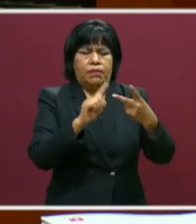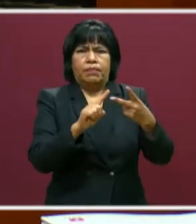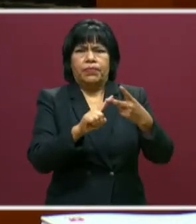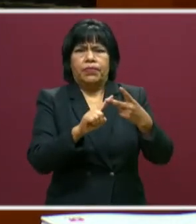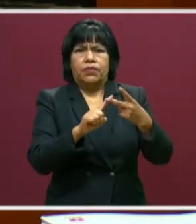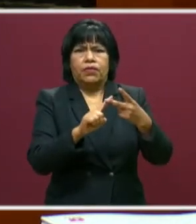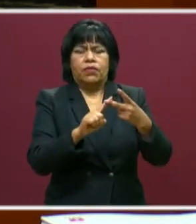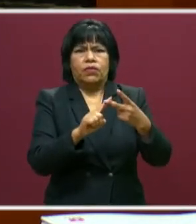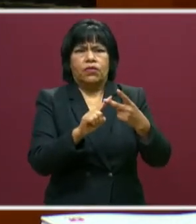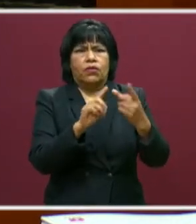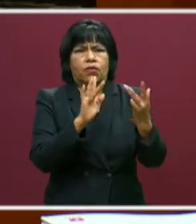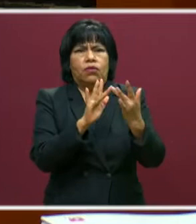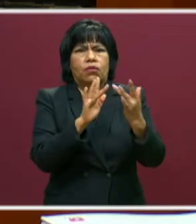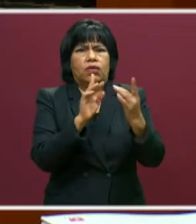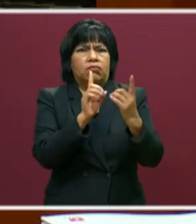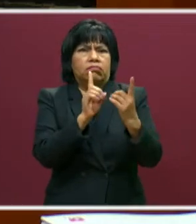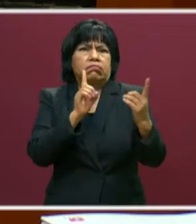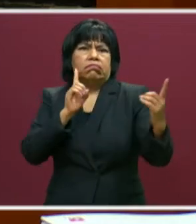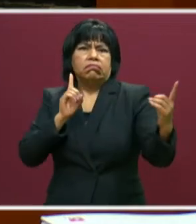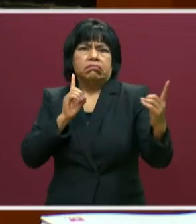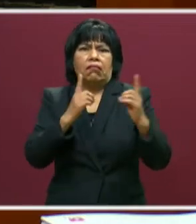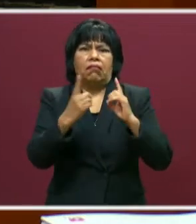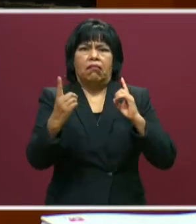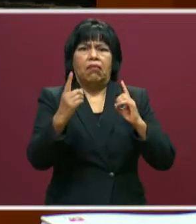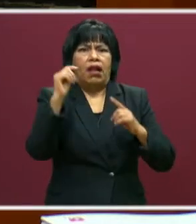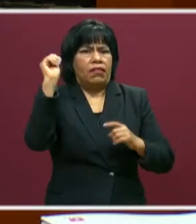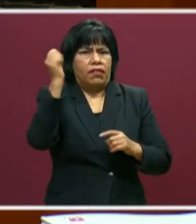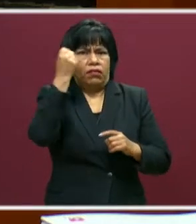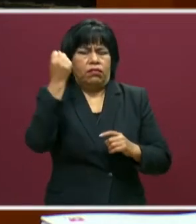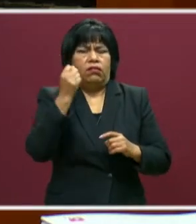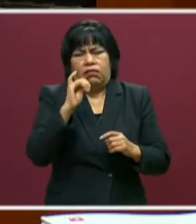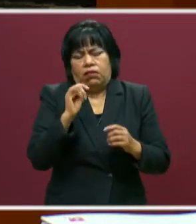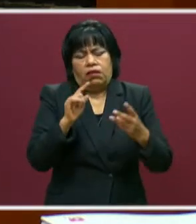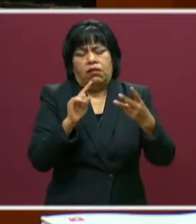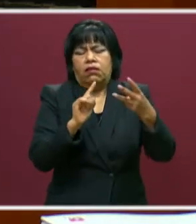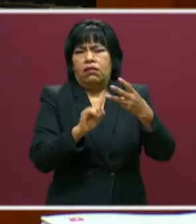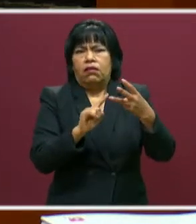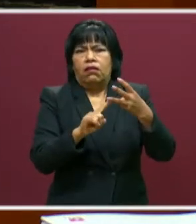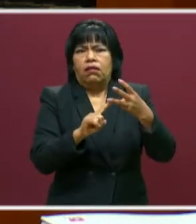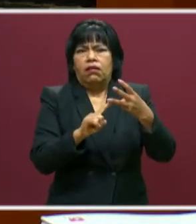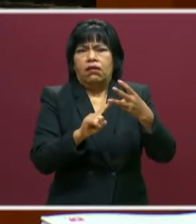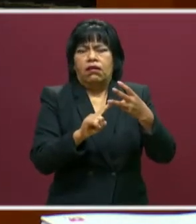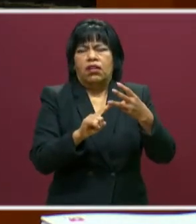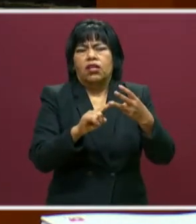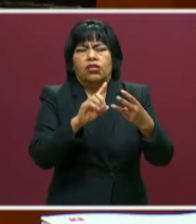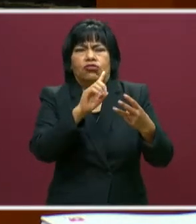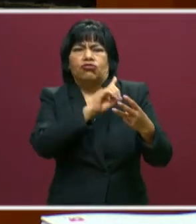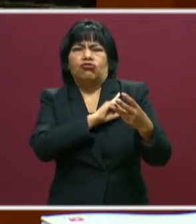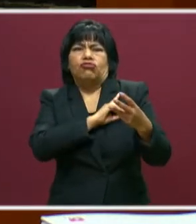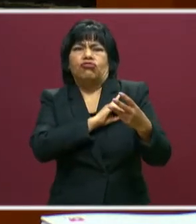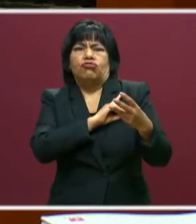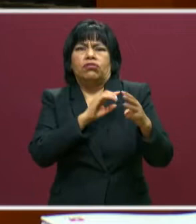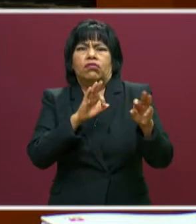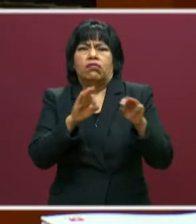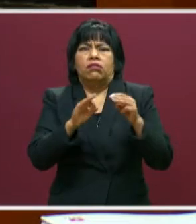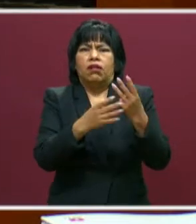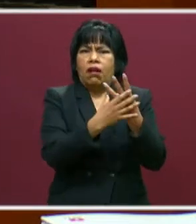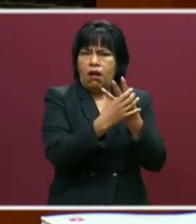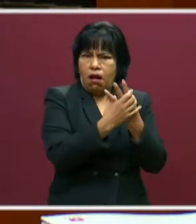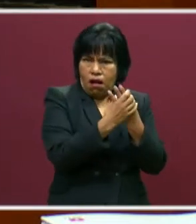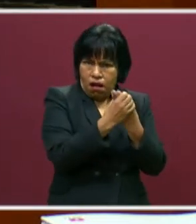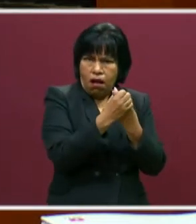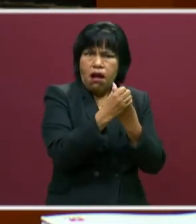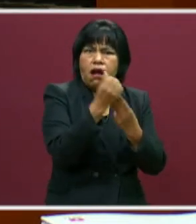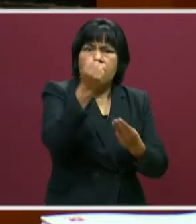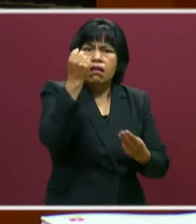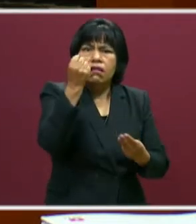Y a distancia puede ser mediado por la tecnología o no. Y el modo de trabajo autónomo. Estos